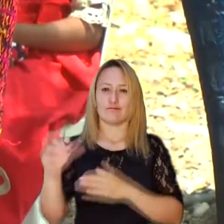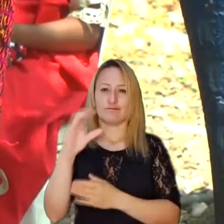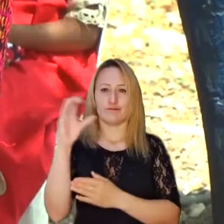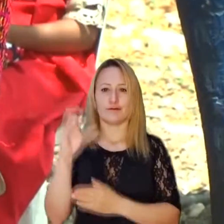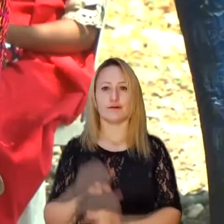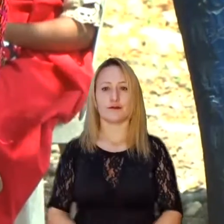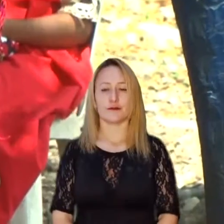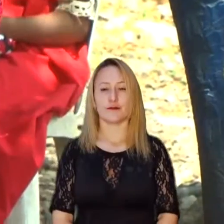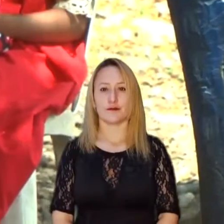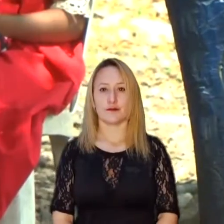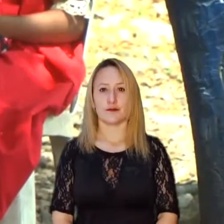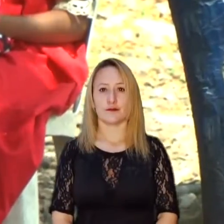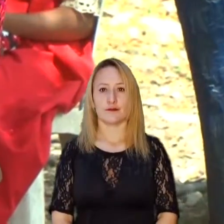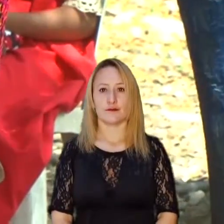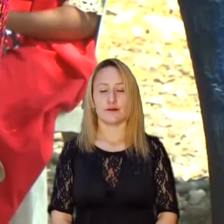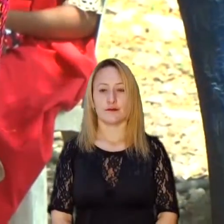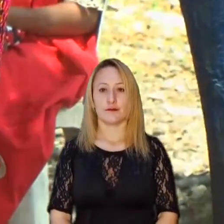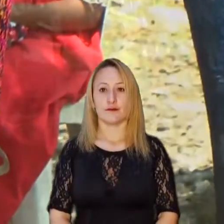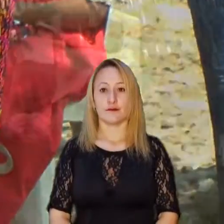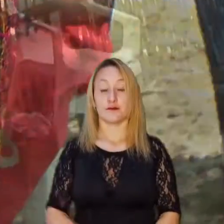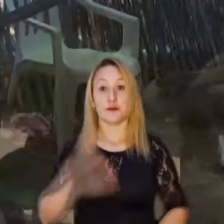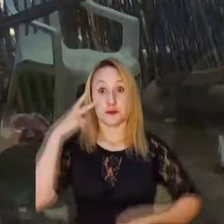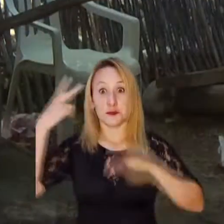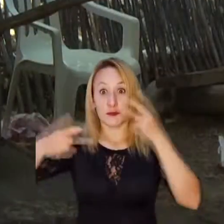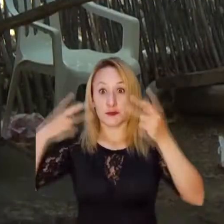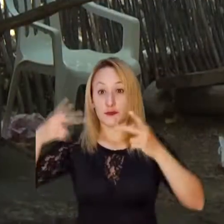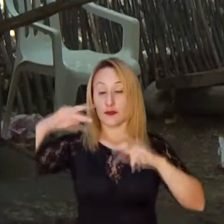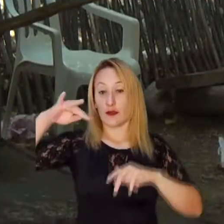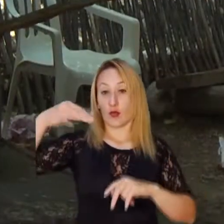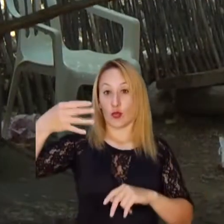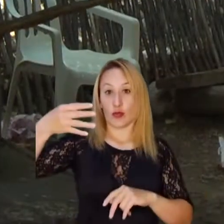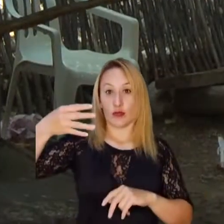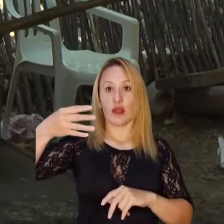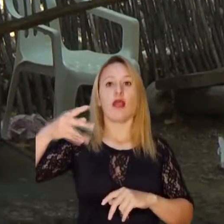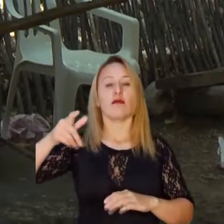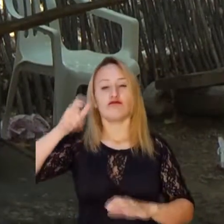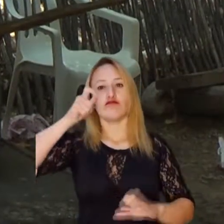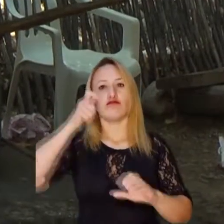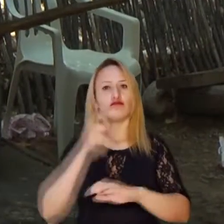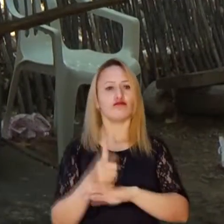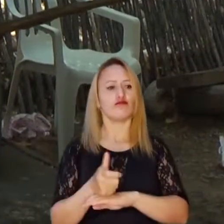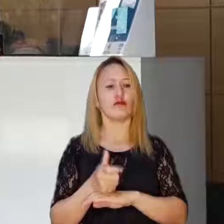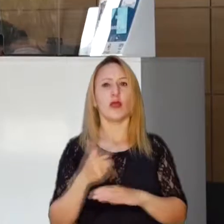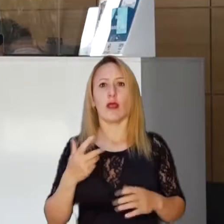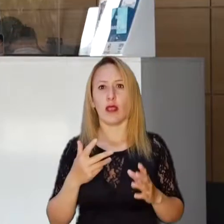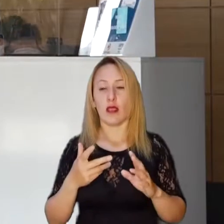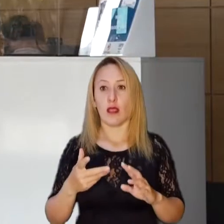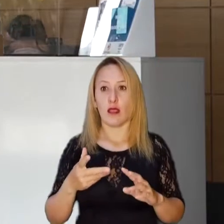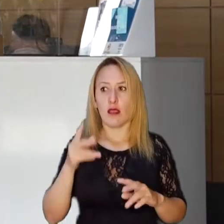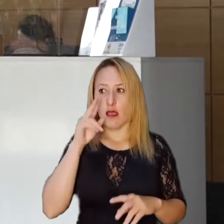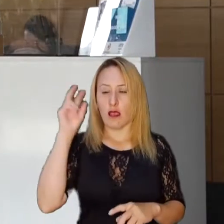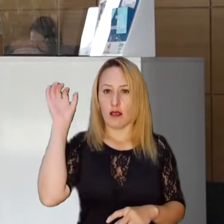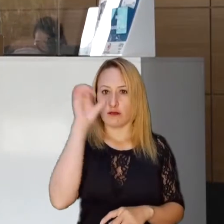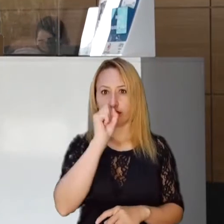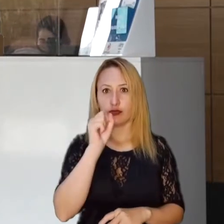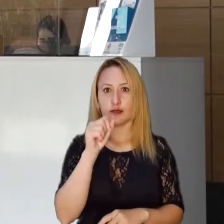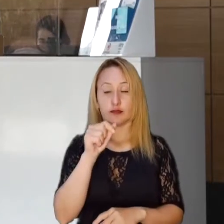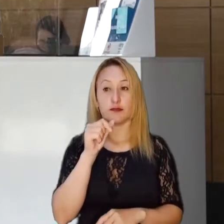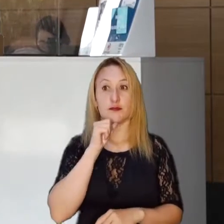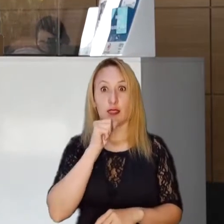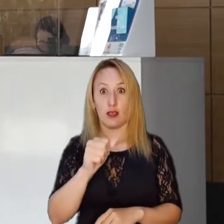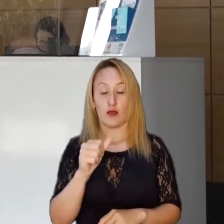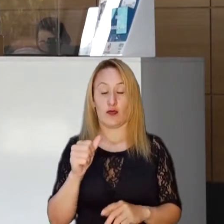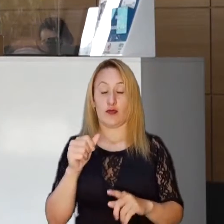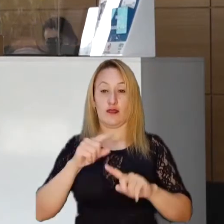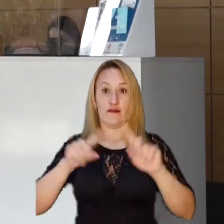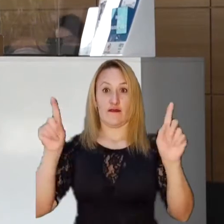porcentajes de ejecución de los mismos, aumentando la brecha de pobreza en el país. Luego de su cuarta visita territorial,